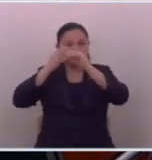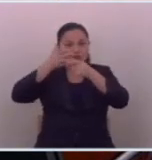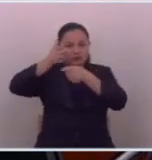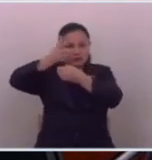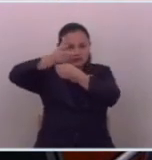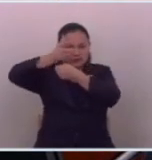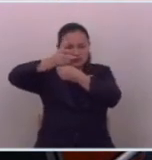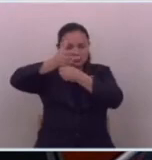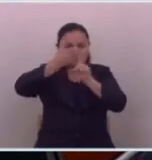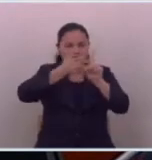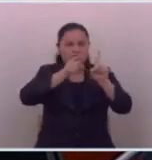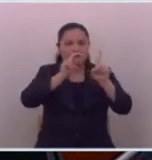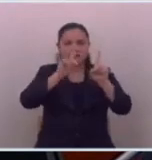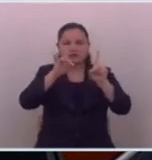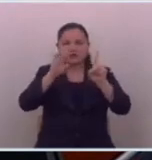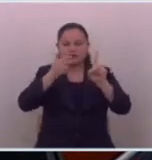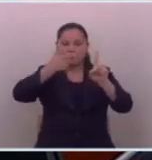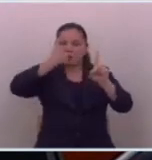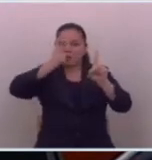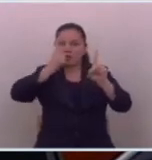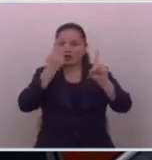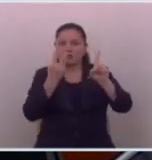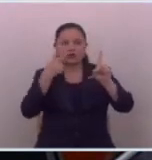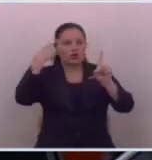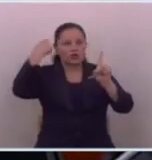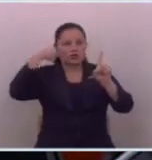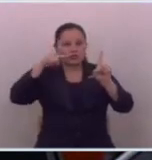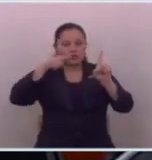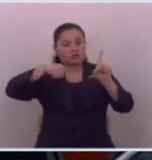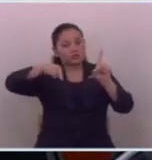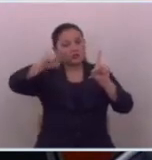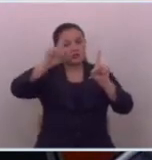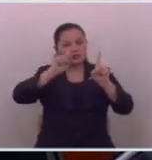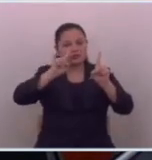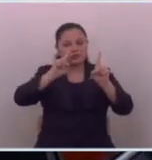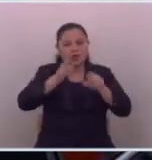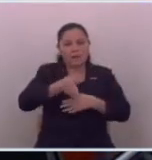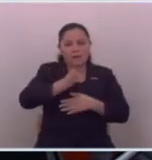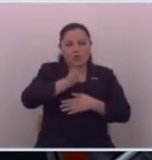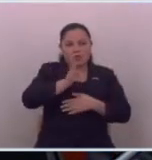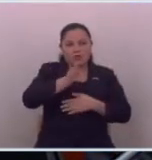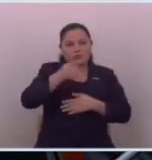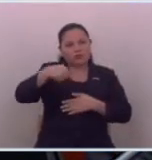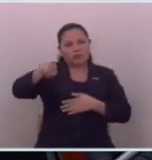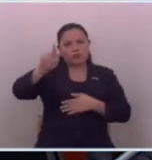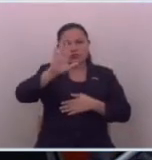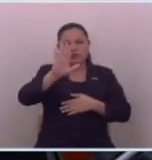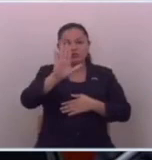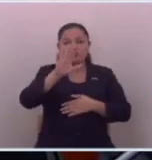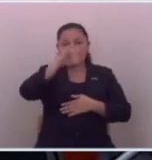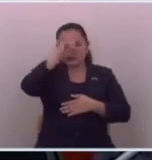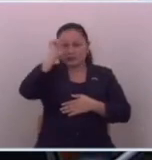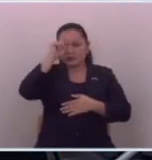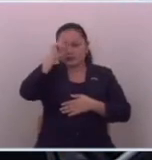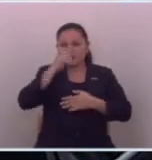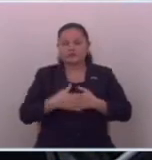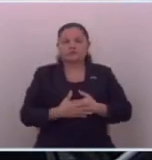alfredo hurtado asesinado por dos hombres armados cuando se dirigía en un autobús hacia su lugar de trabajo